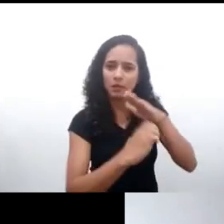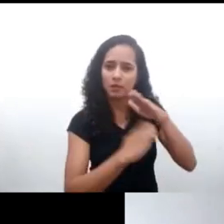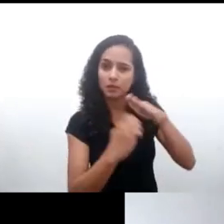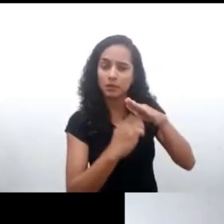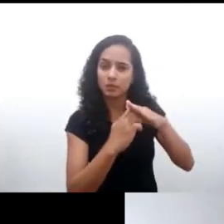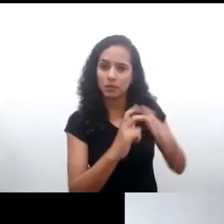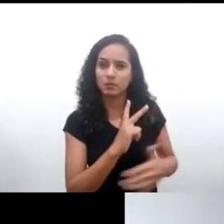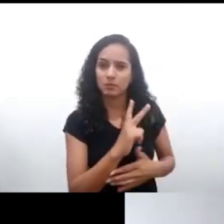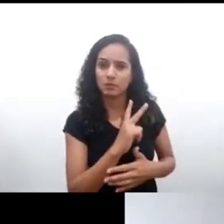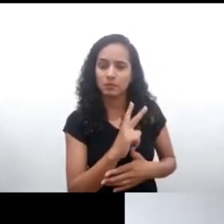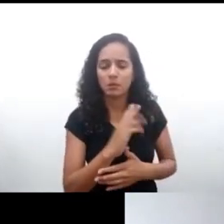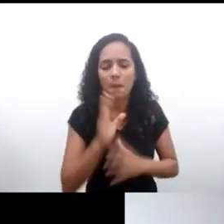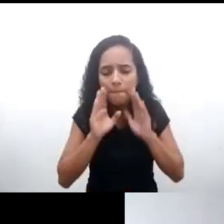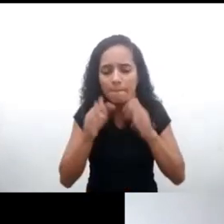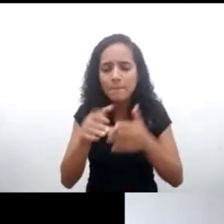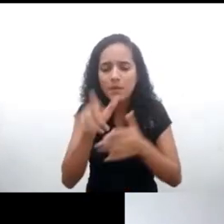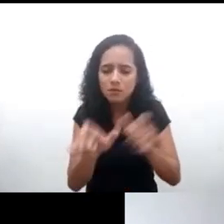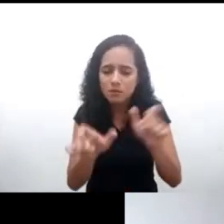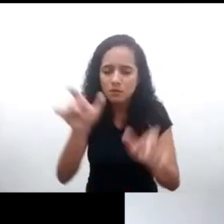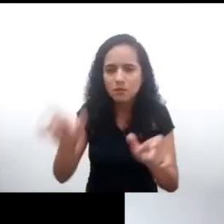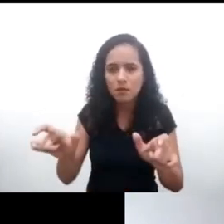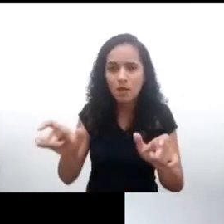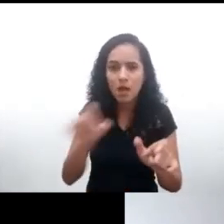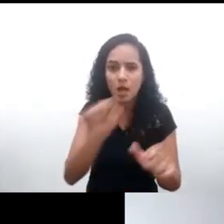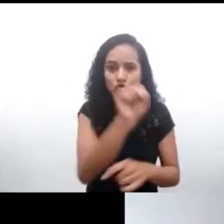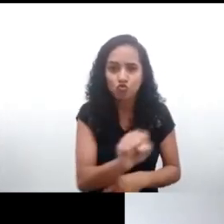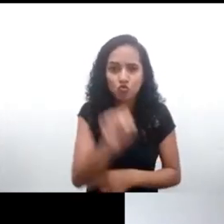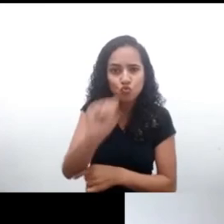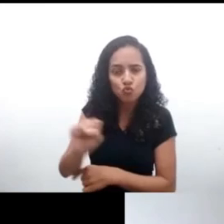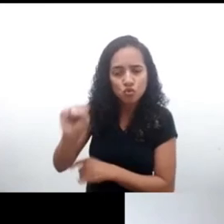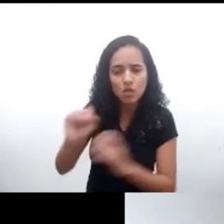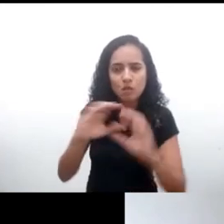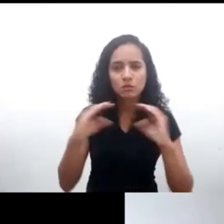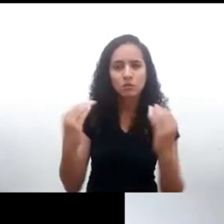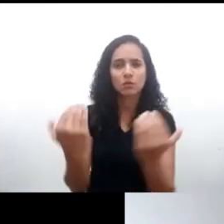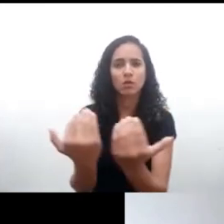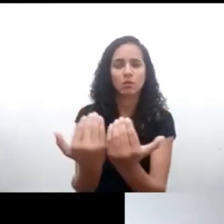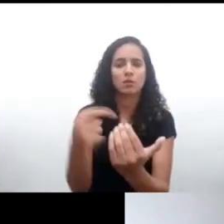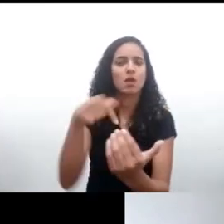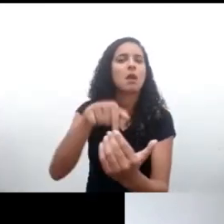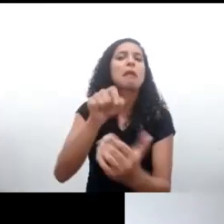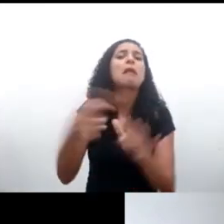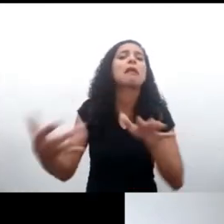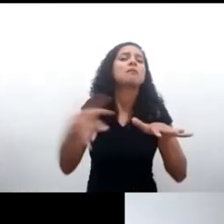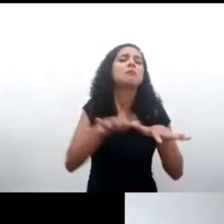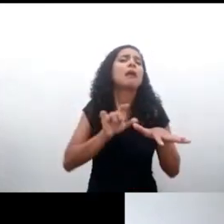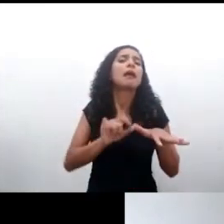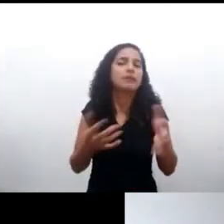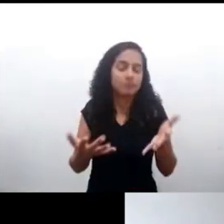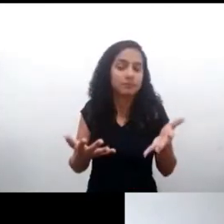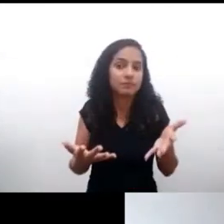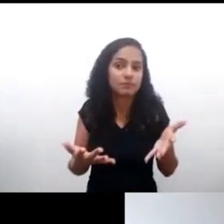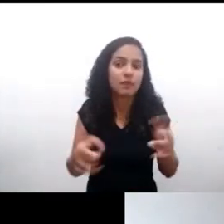quedan fuera de ese espectro de quienes están incluidos, y también alude a que existen